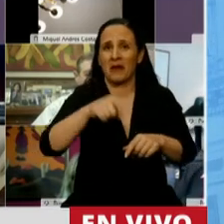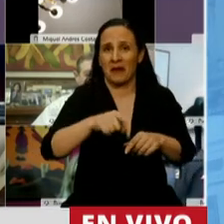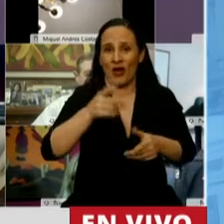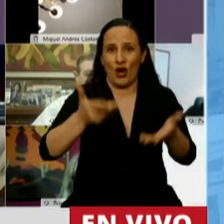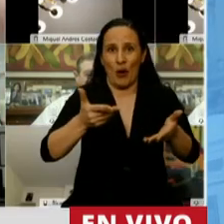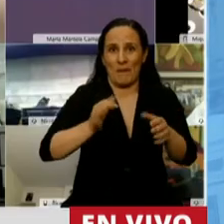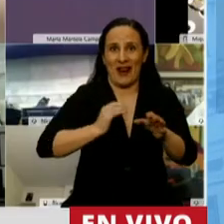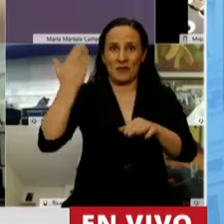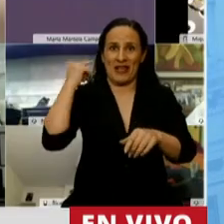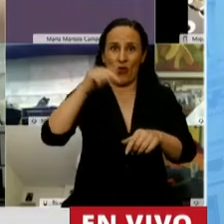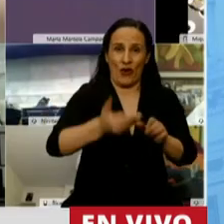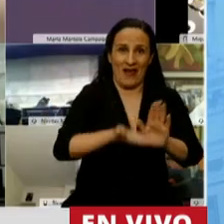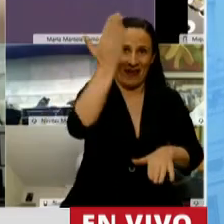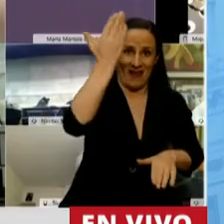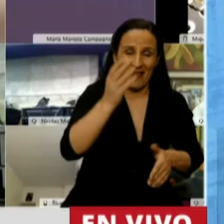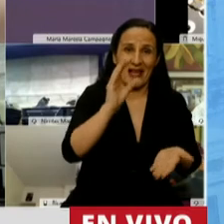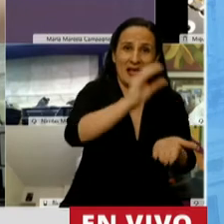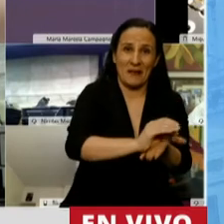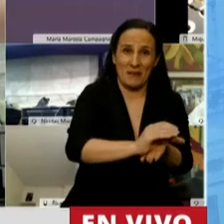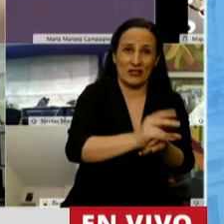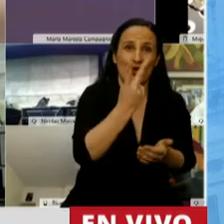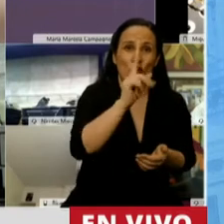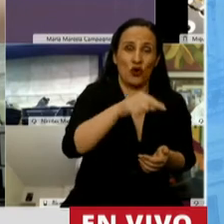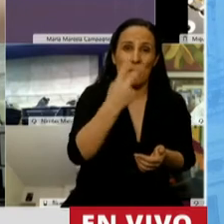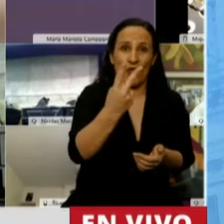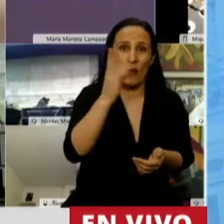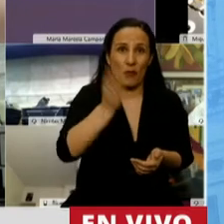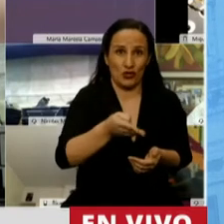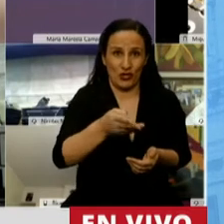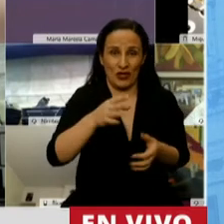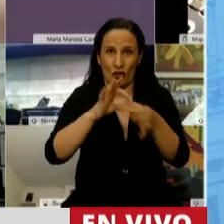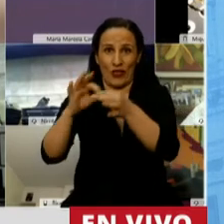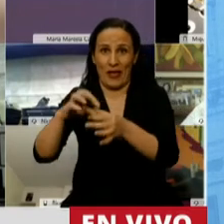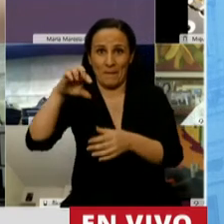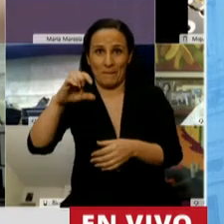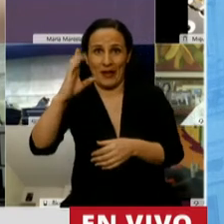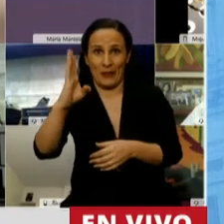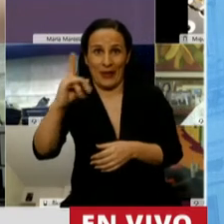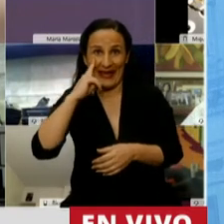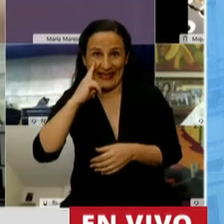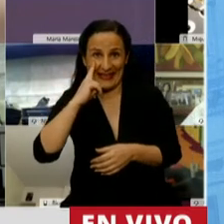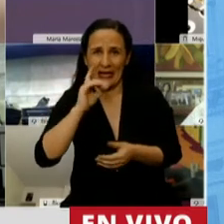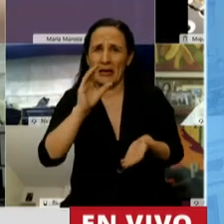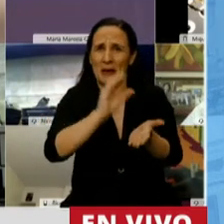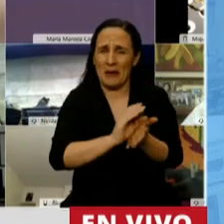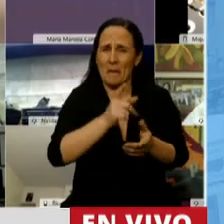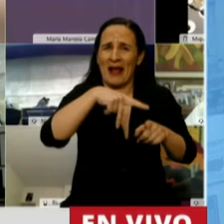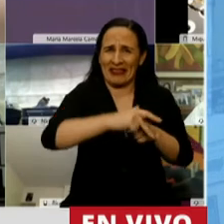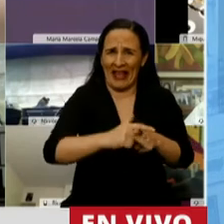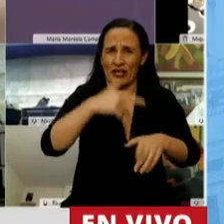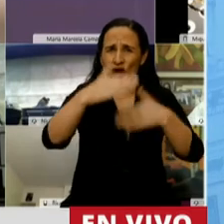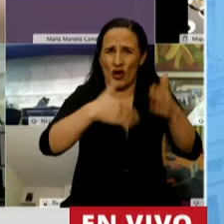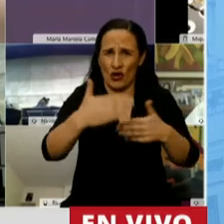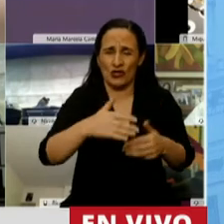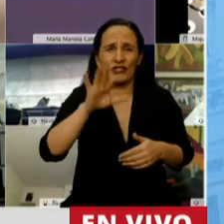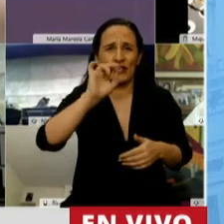2019. Con una inversión proyectada del 2.2% del PBI. Y una inversión productiva y en desarrollo tecnológico